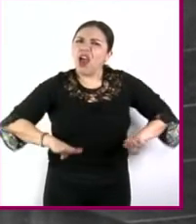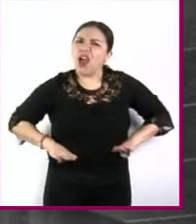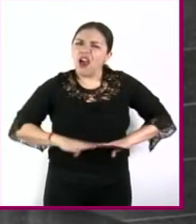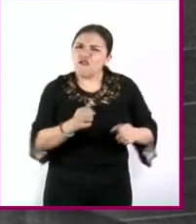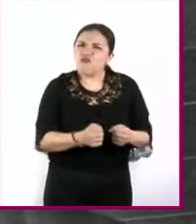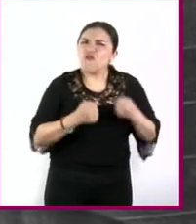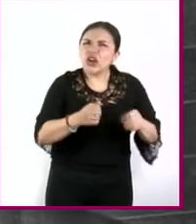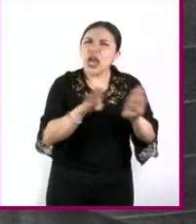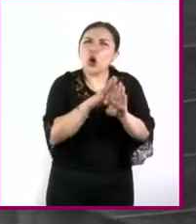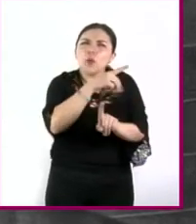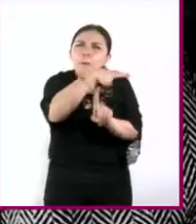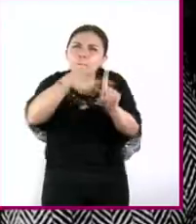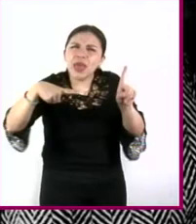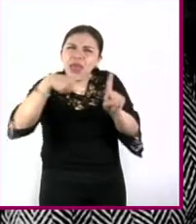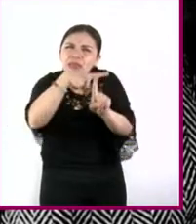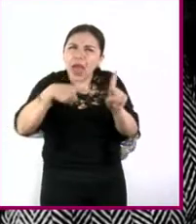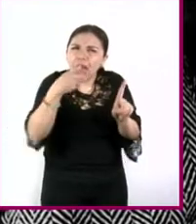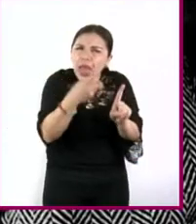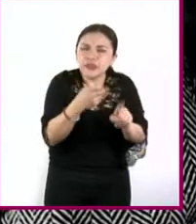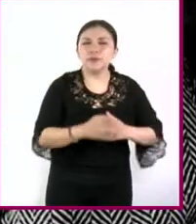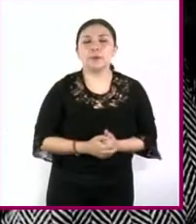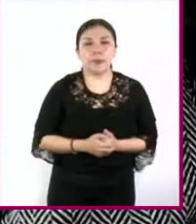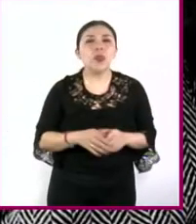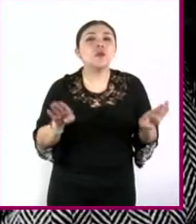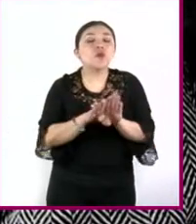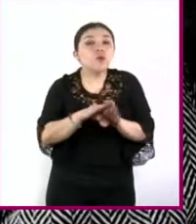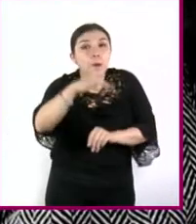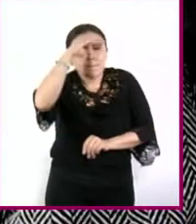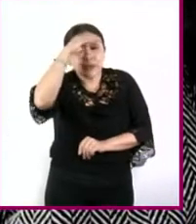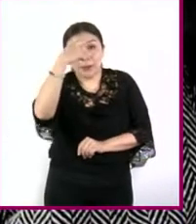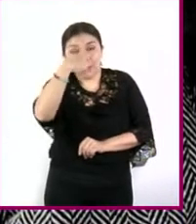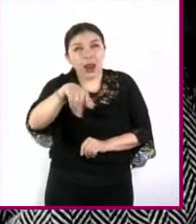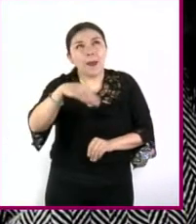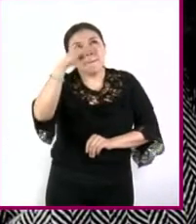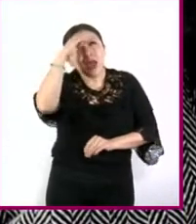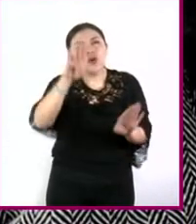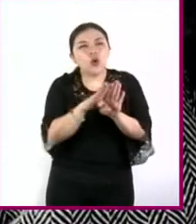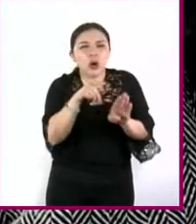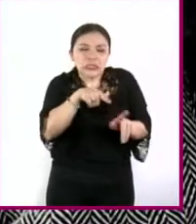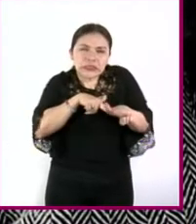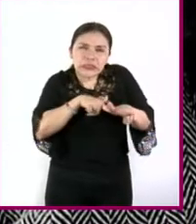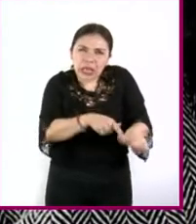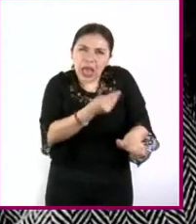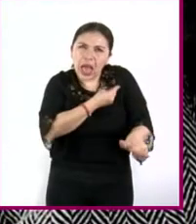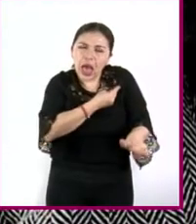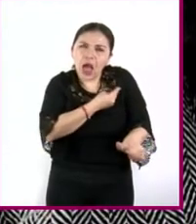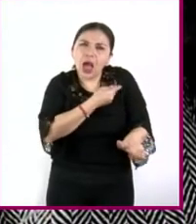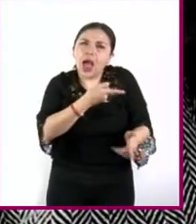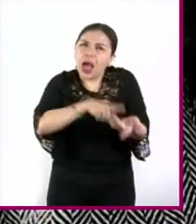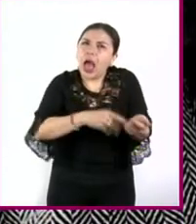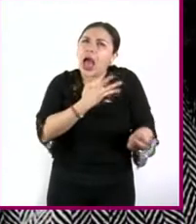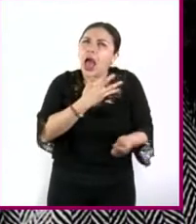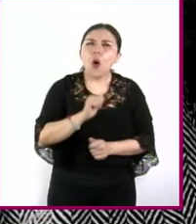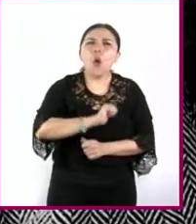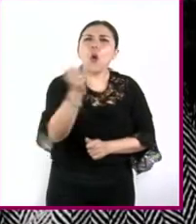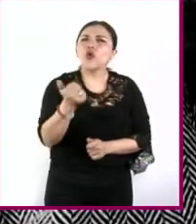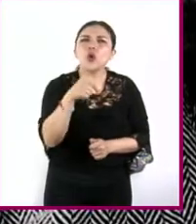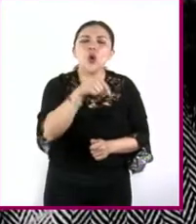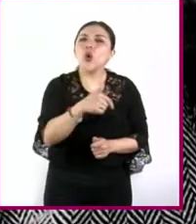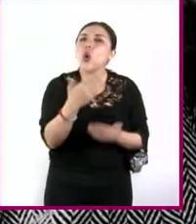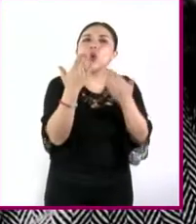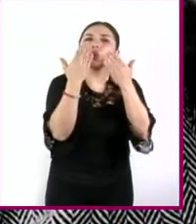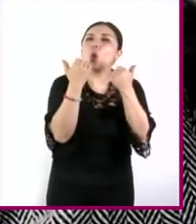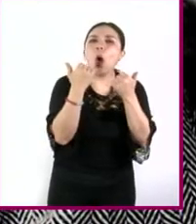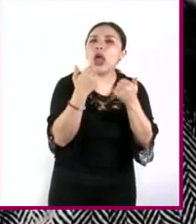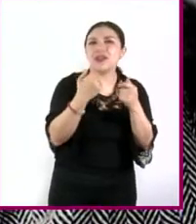mediara este decaimiento además que para que no se violara la conservación debía existir una partícula sin carga eléctrica